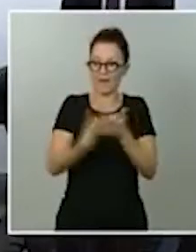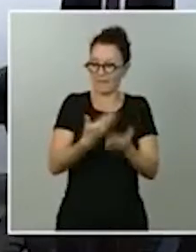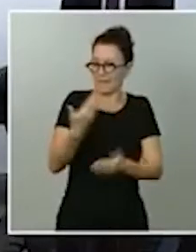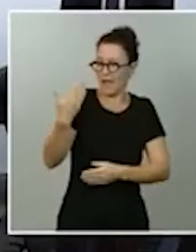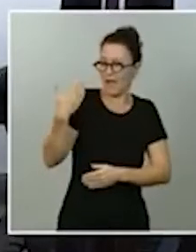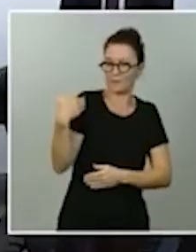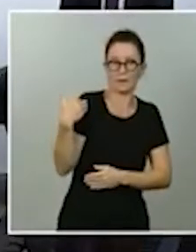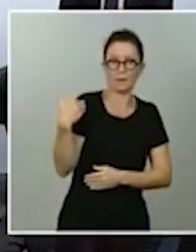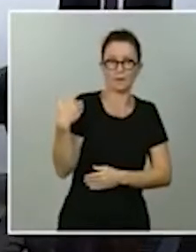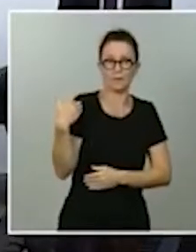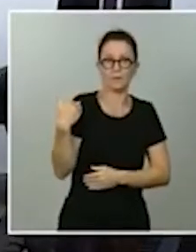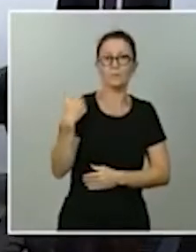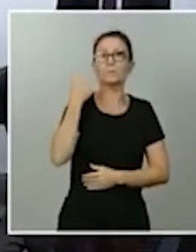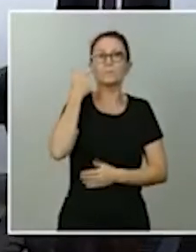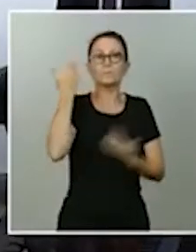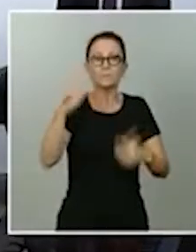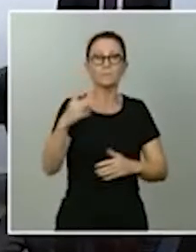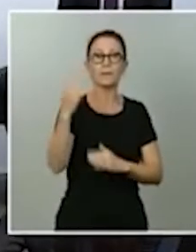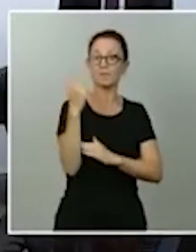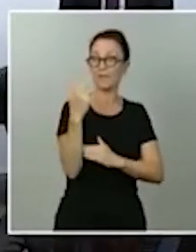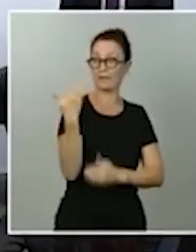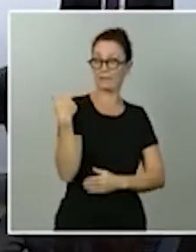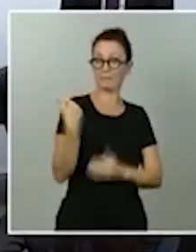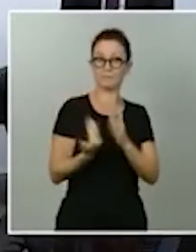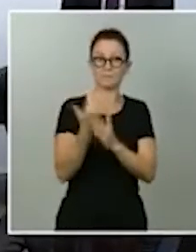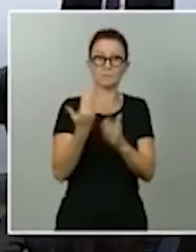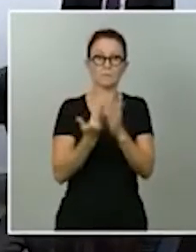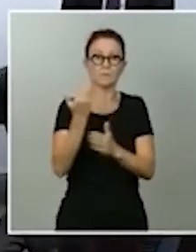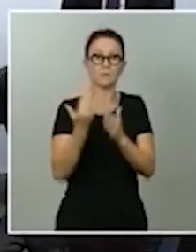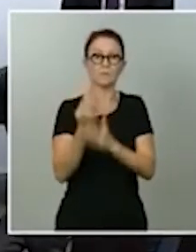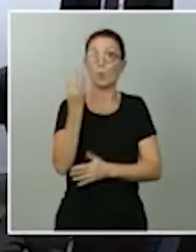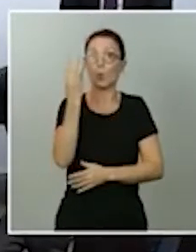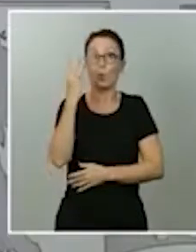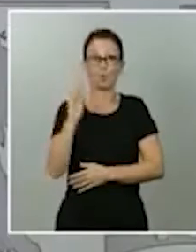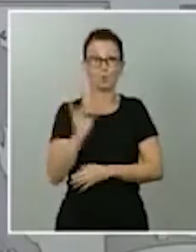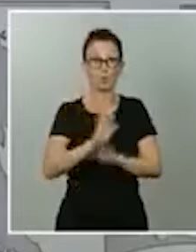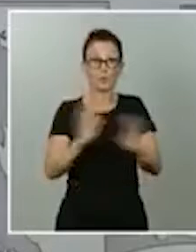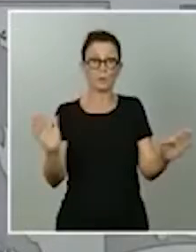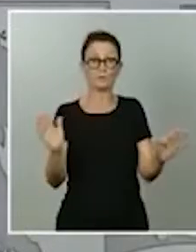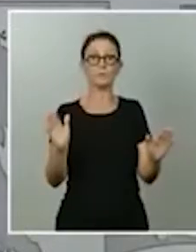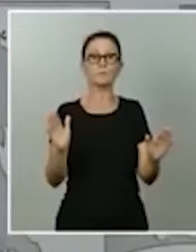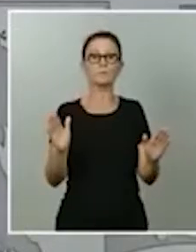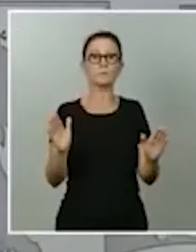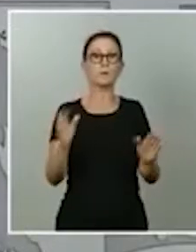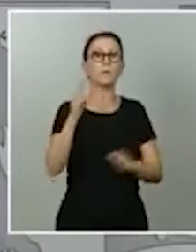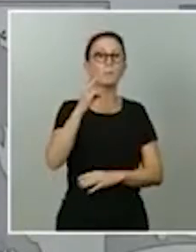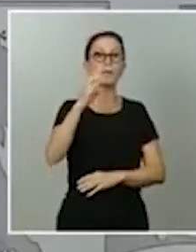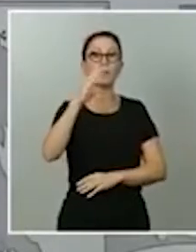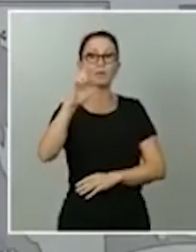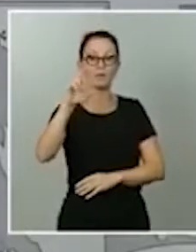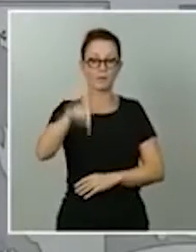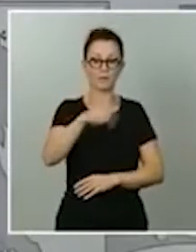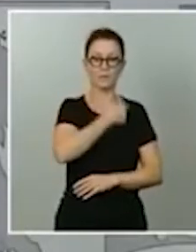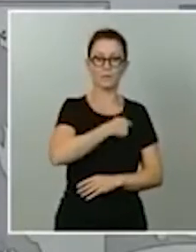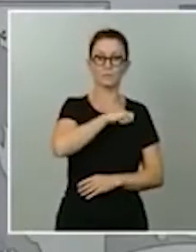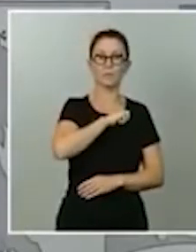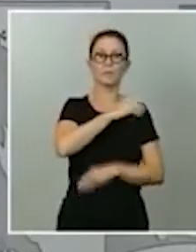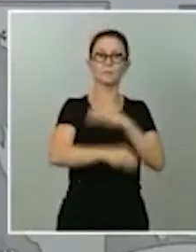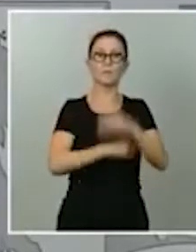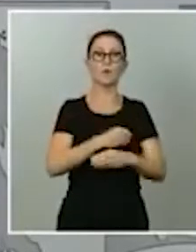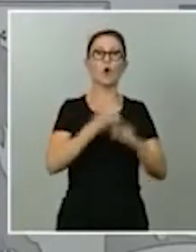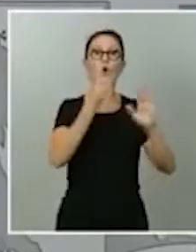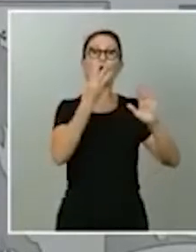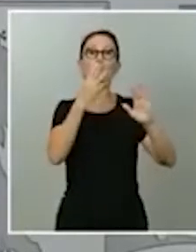el viernes pasado, decir, hace muy pocos días, hace solamente cuatro días, las PCRs que se hicieron en nuestro país superaron los 80.000